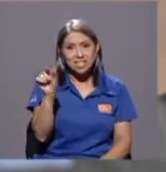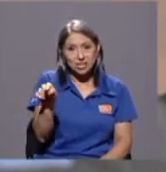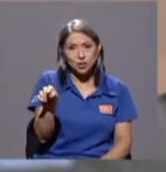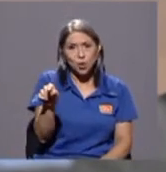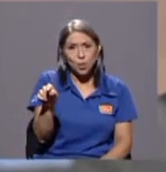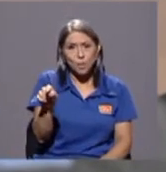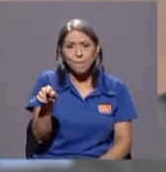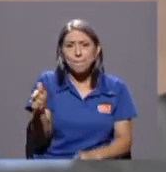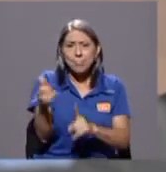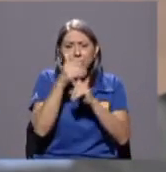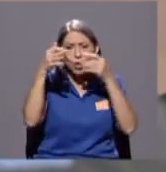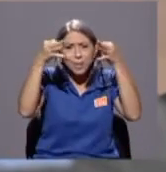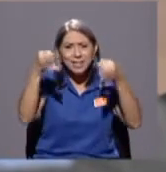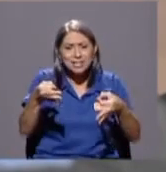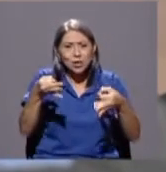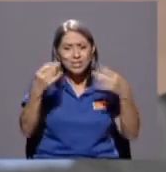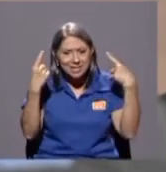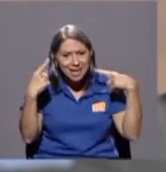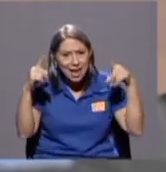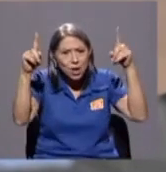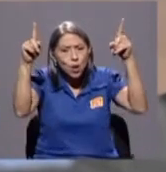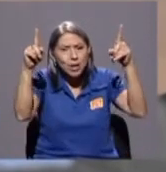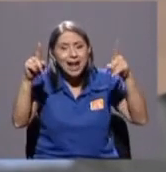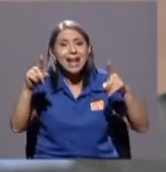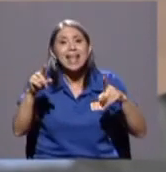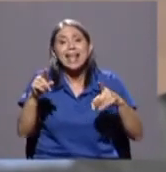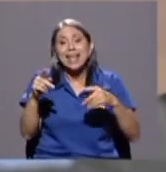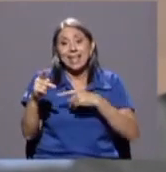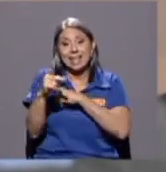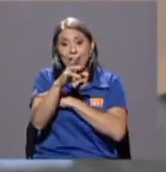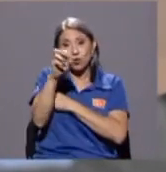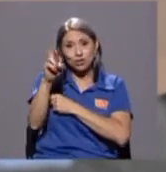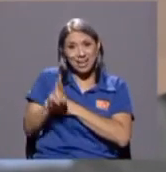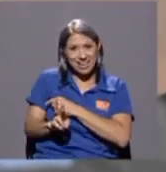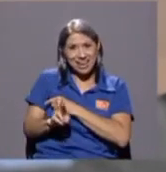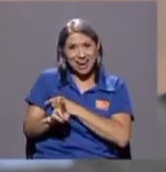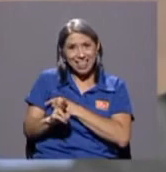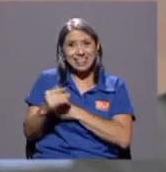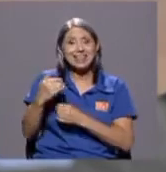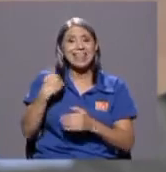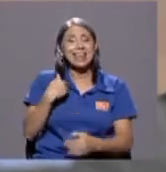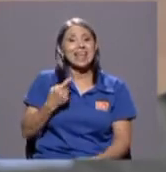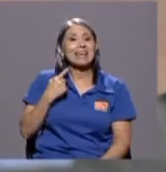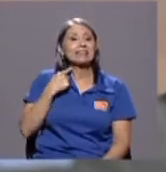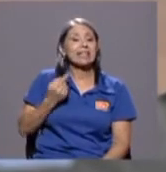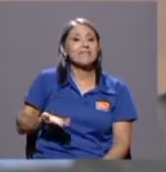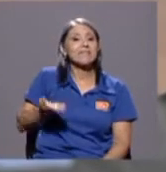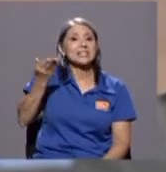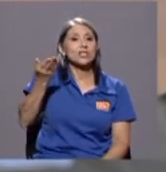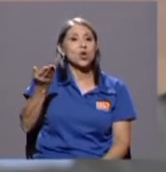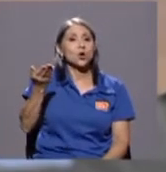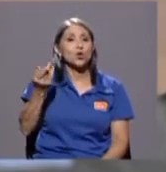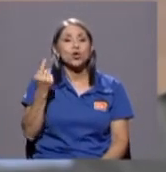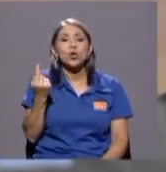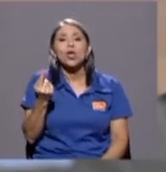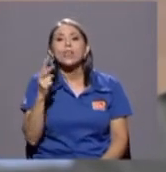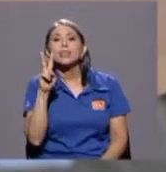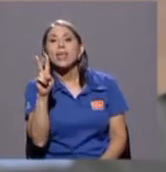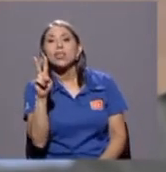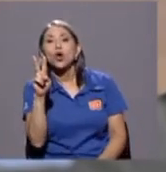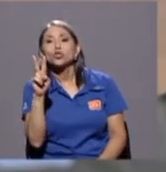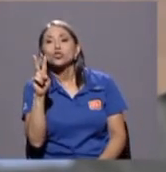de Costa Rica a ser un país con inflación de dos dígitos que lo habíamos sido por más de 20 años en ese momento